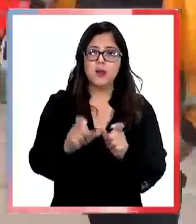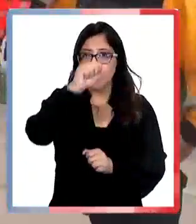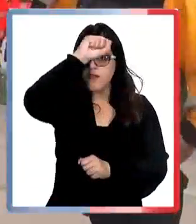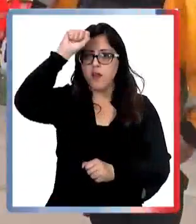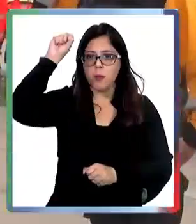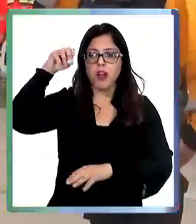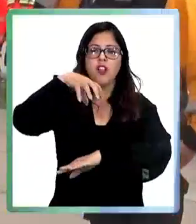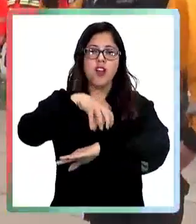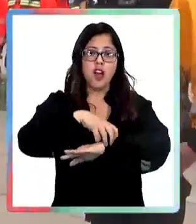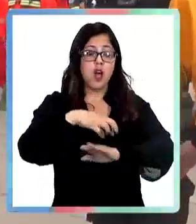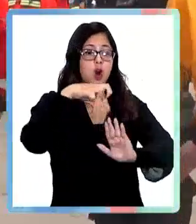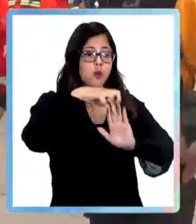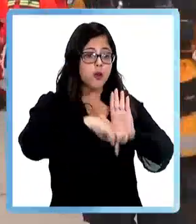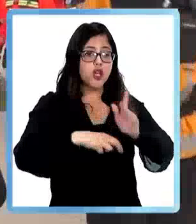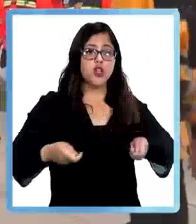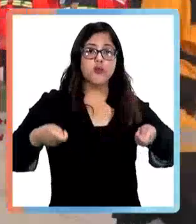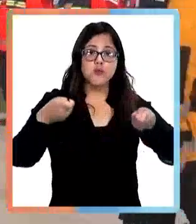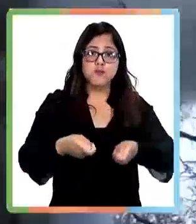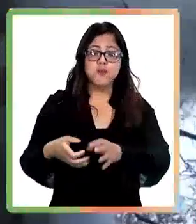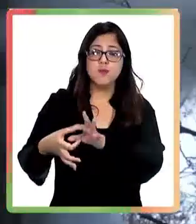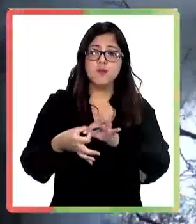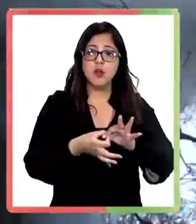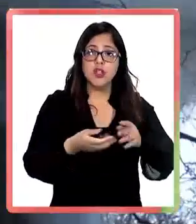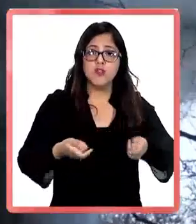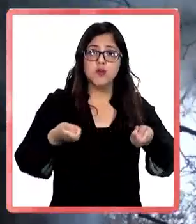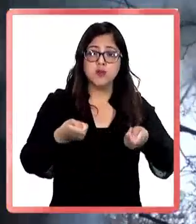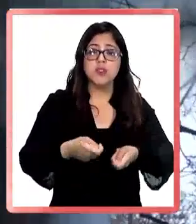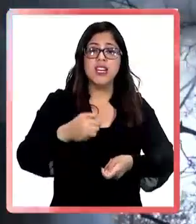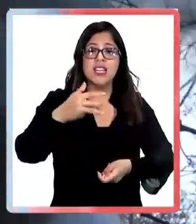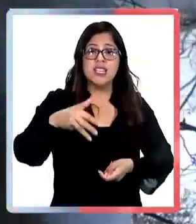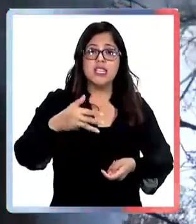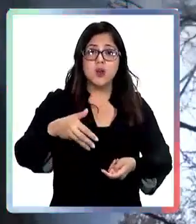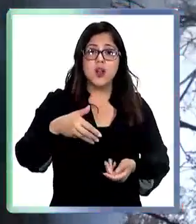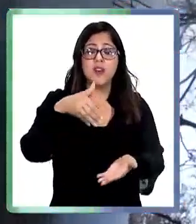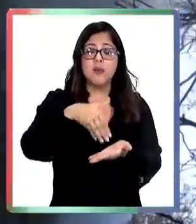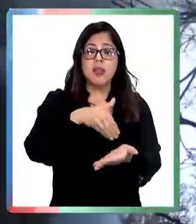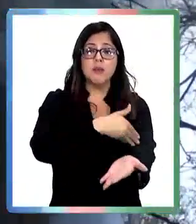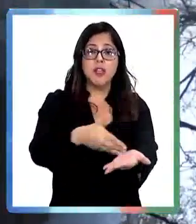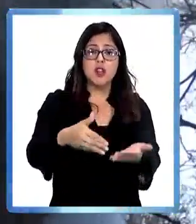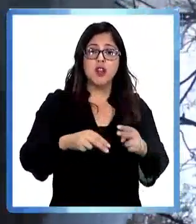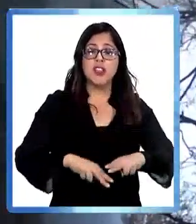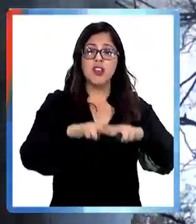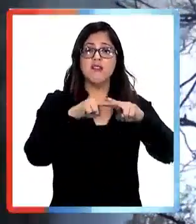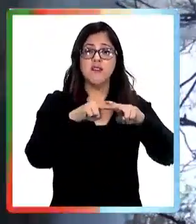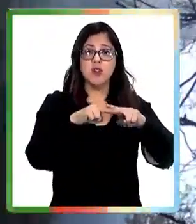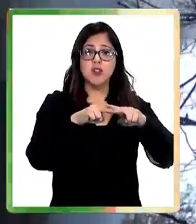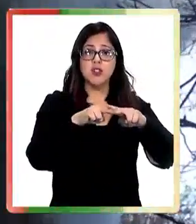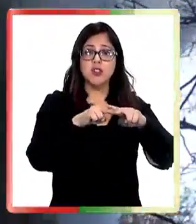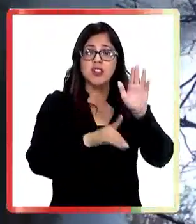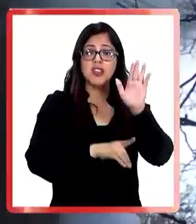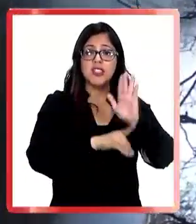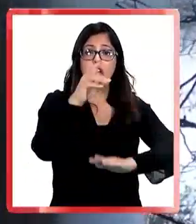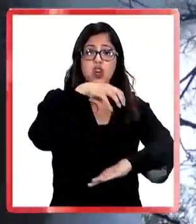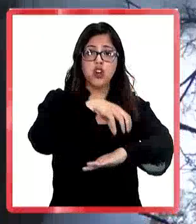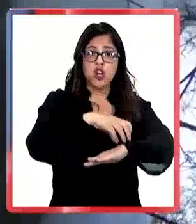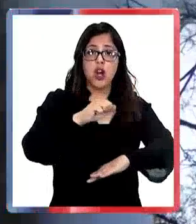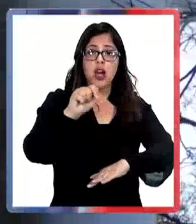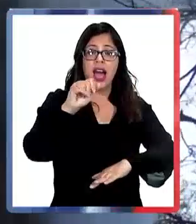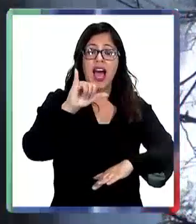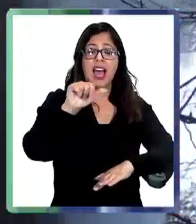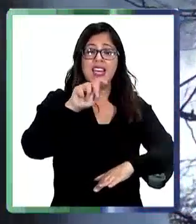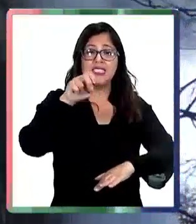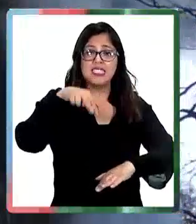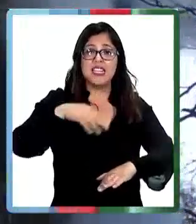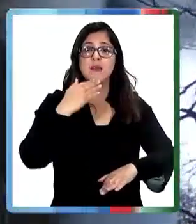más 2 mil millones de pesos de bomberos de Chile. El 50% del material mayor con el que cuenta la institución en la región supera los 15